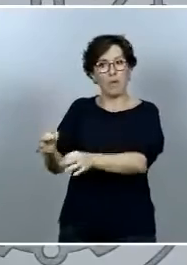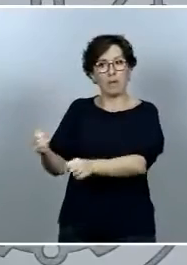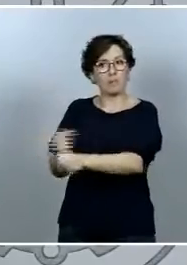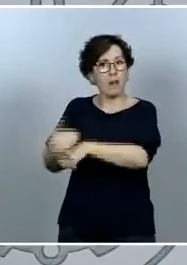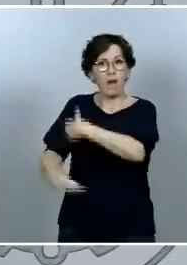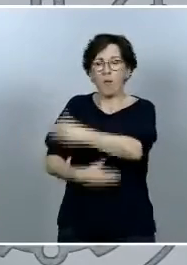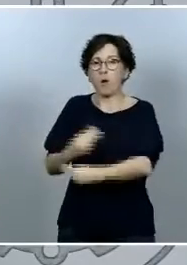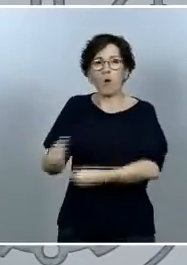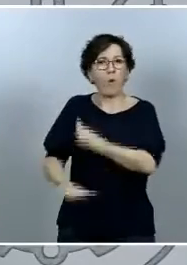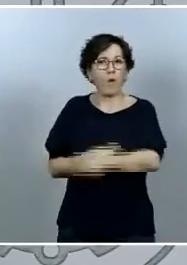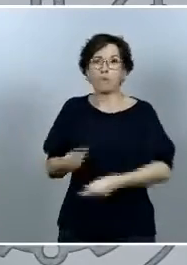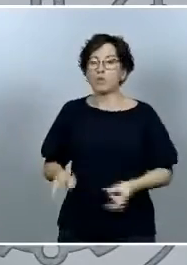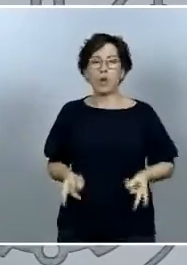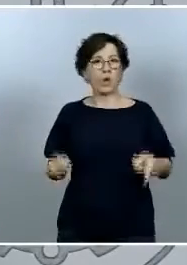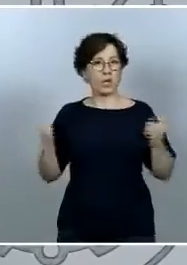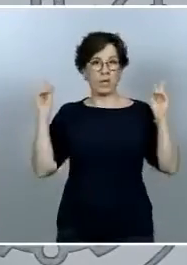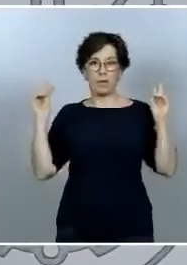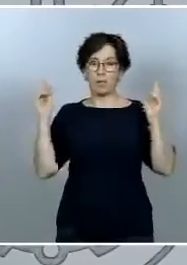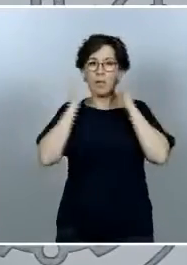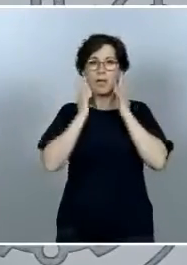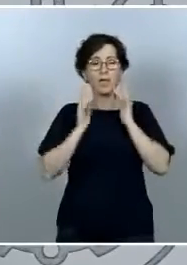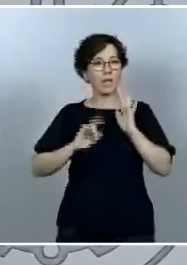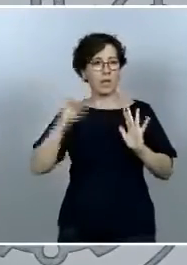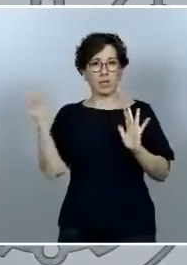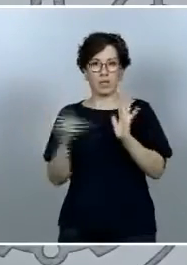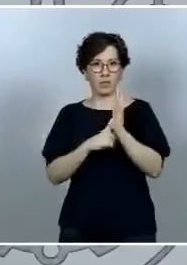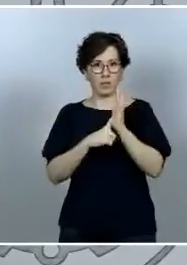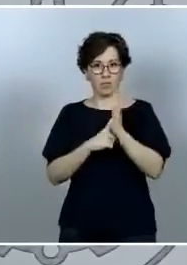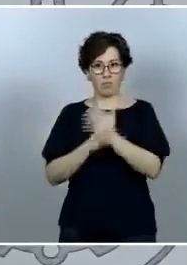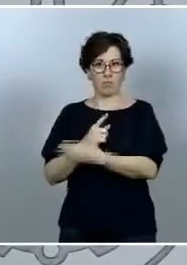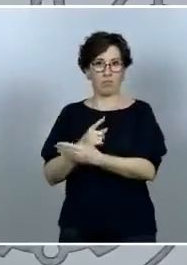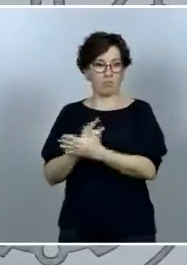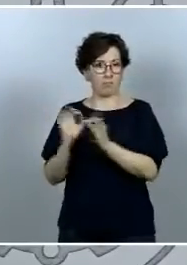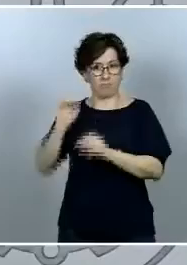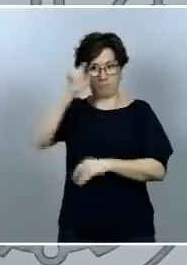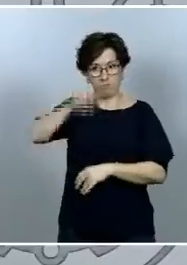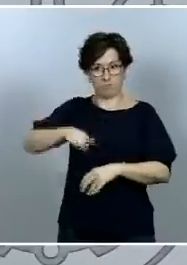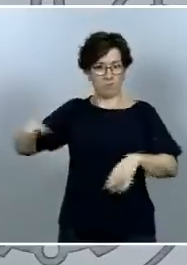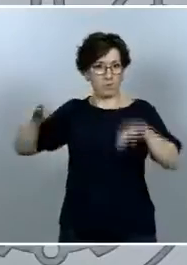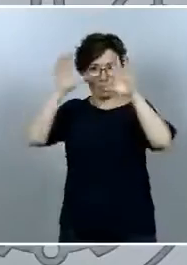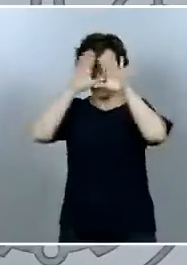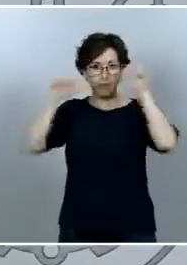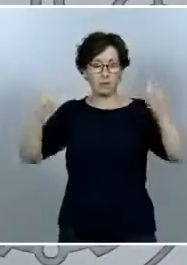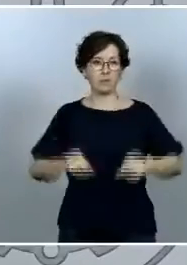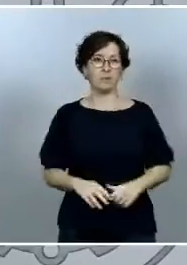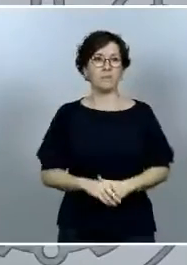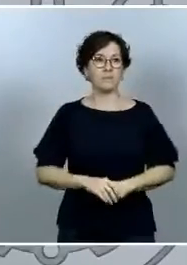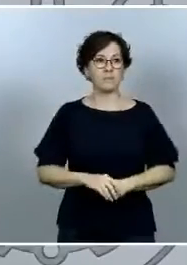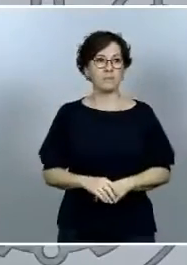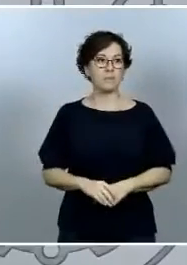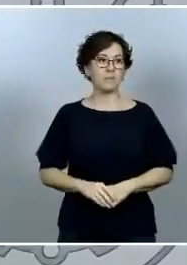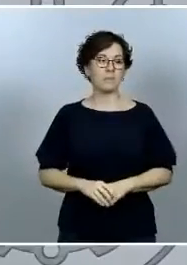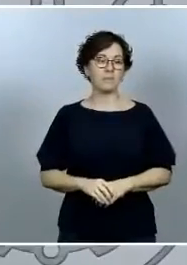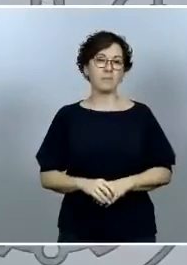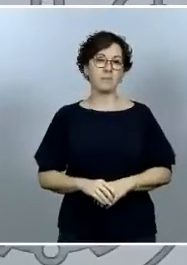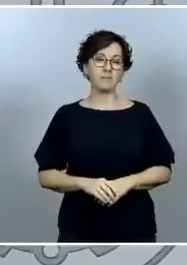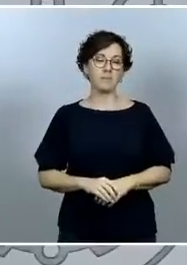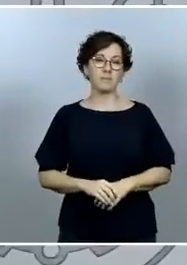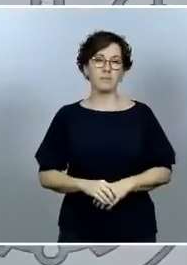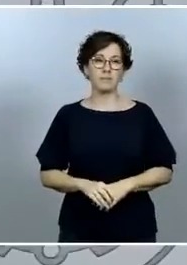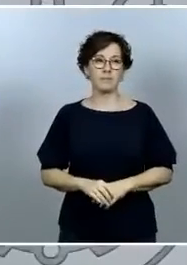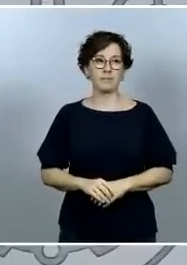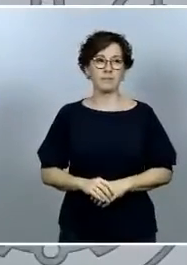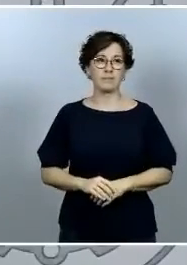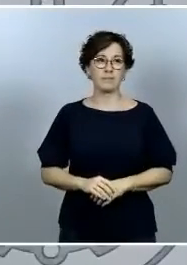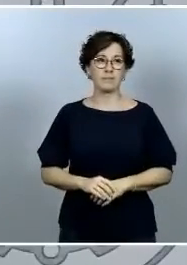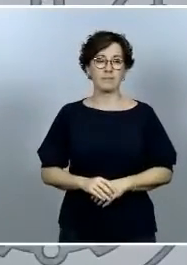libertad por parte de los agentes de la Guardia Civil de los cuerpos y fuerzas de seguridad le diría